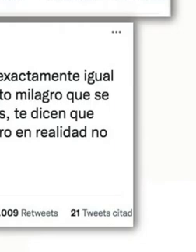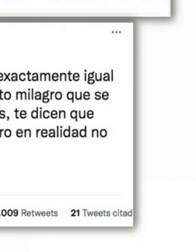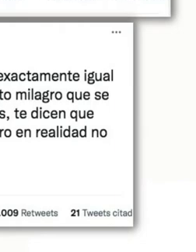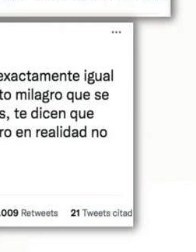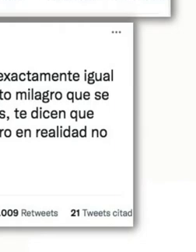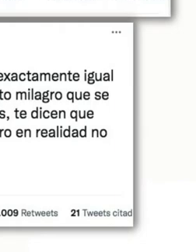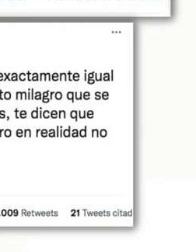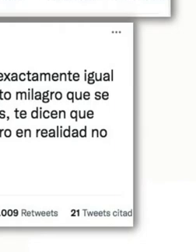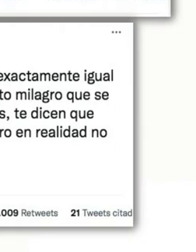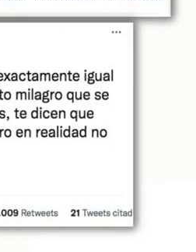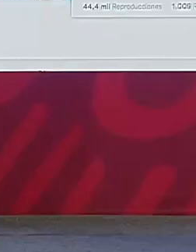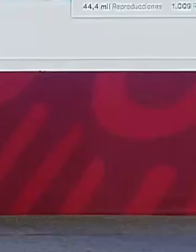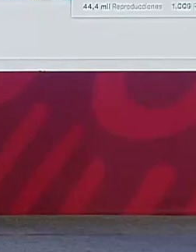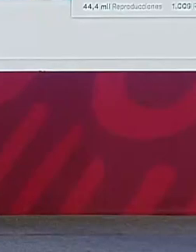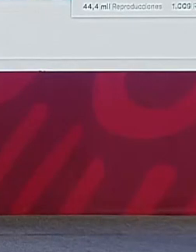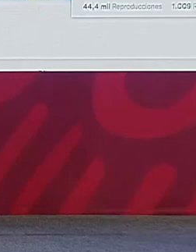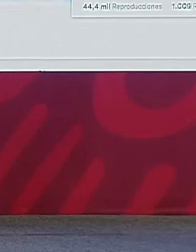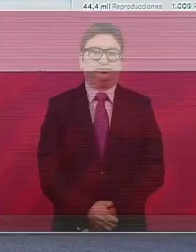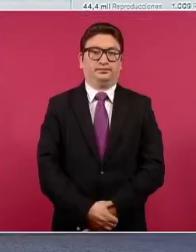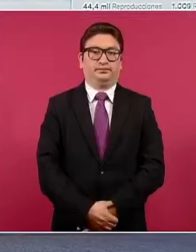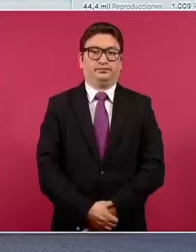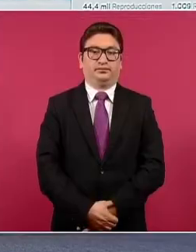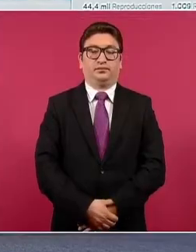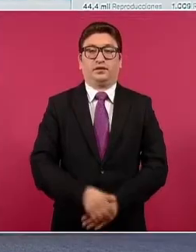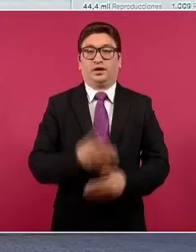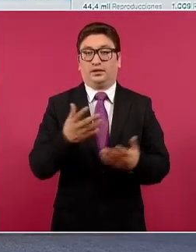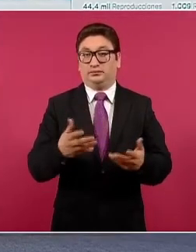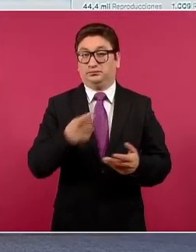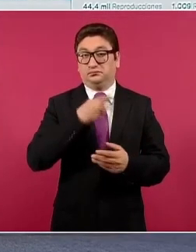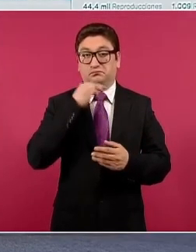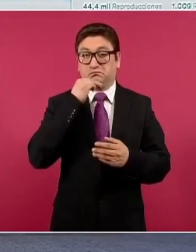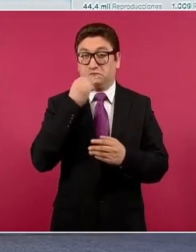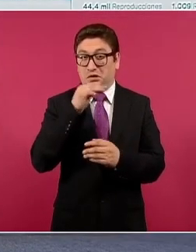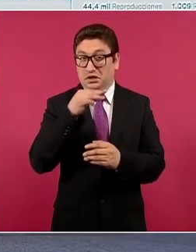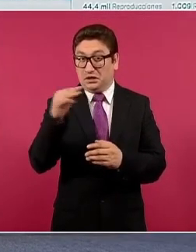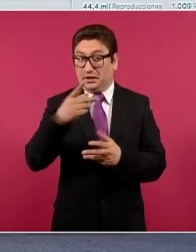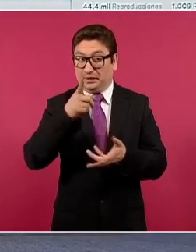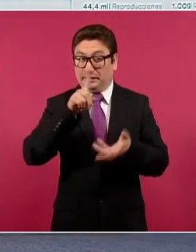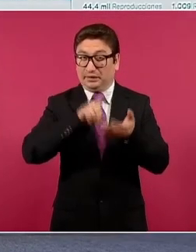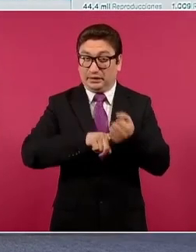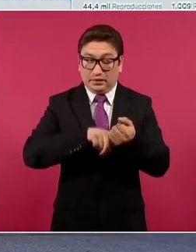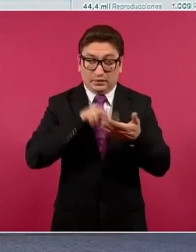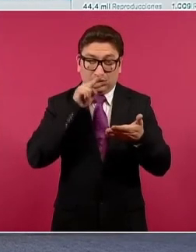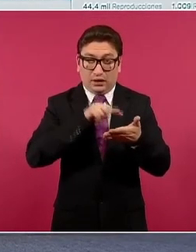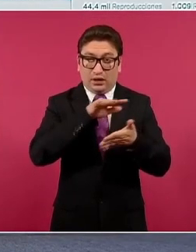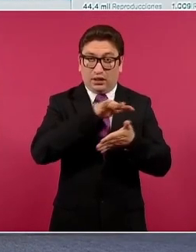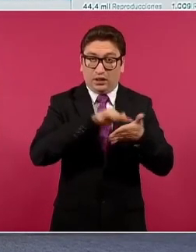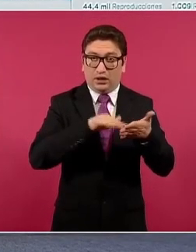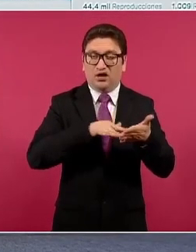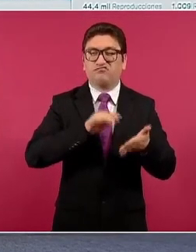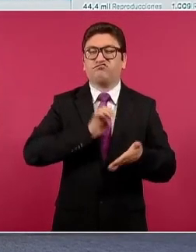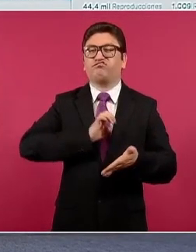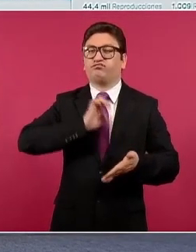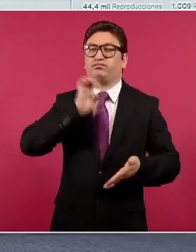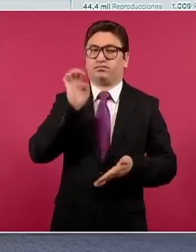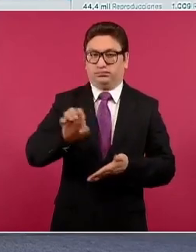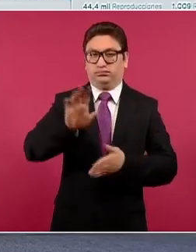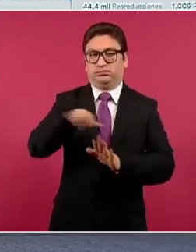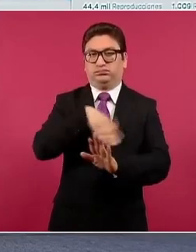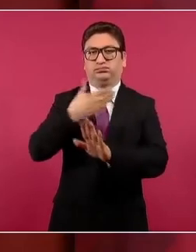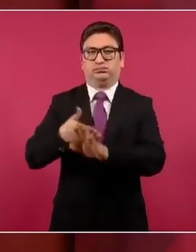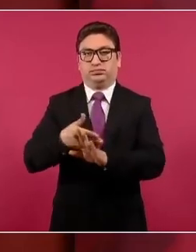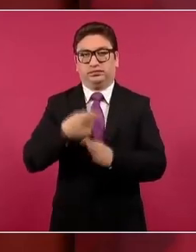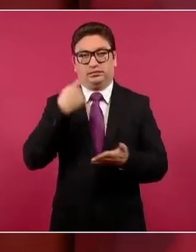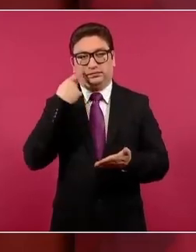denuncia contra estos mensajes que están cargados de odio. Es muy lento el proceso. Pero,